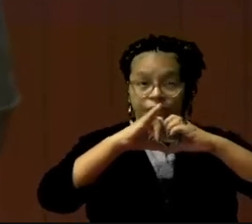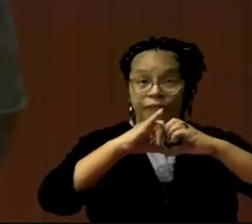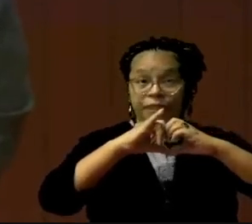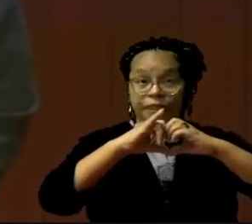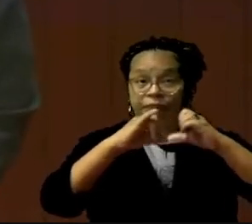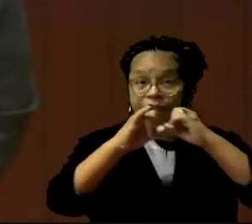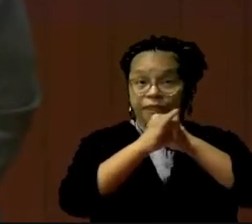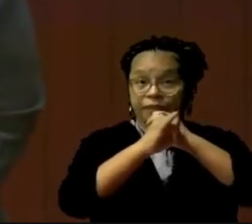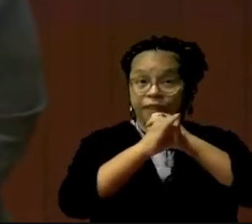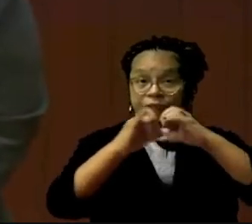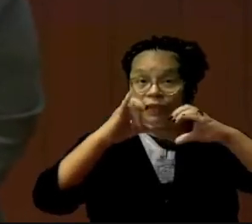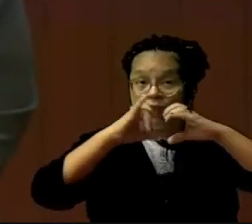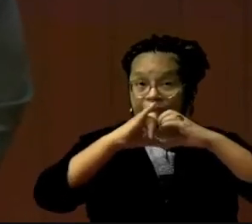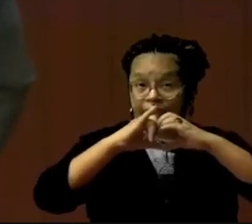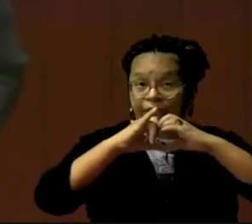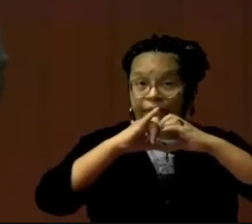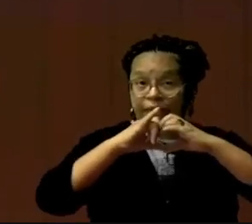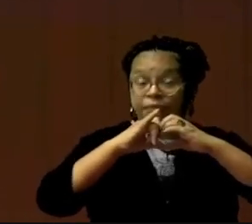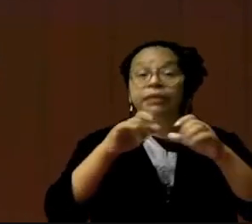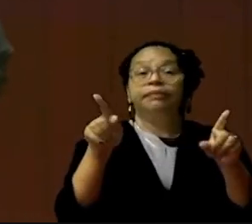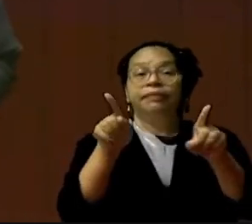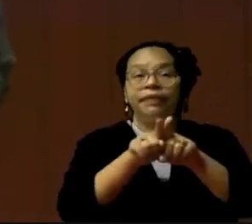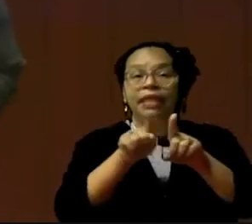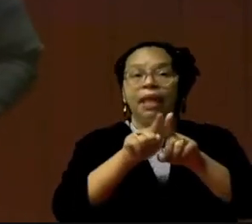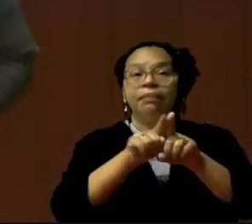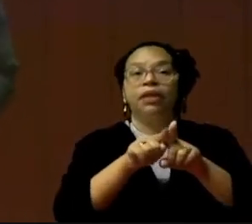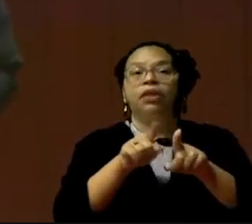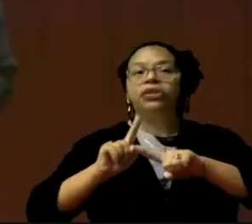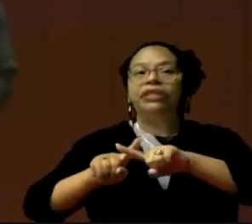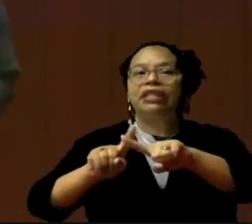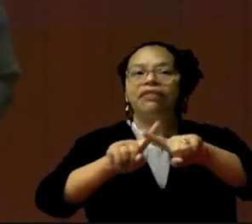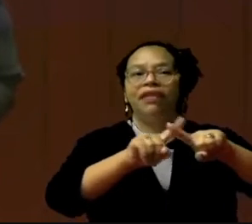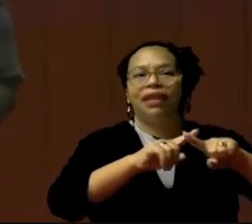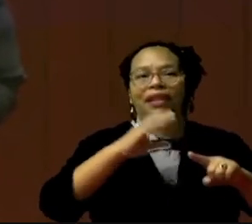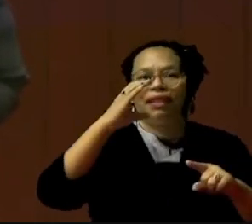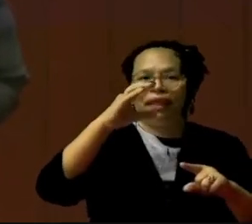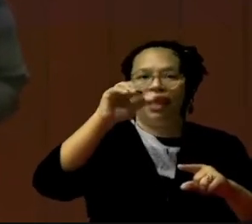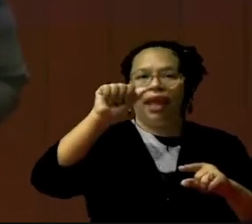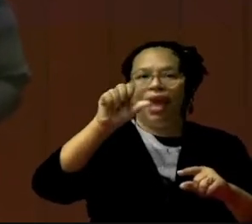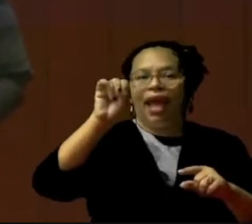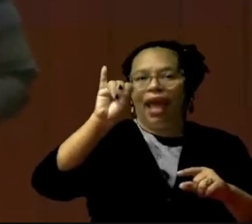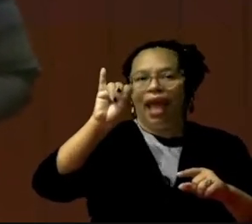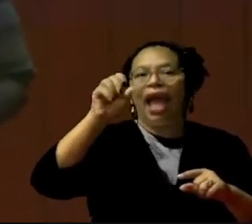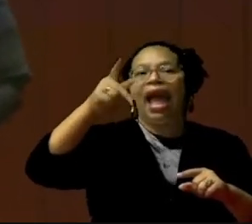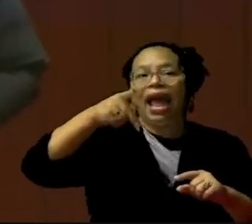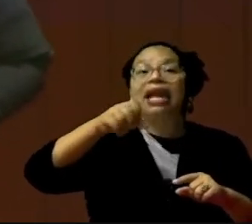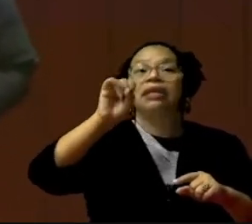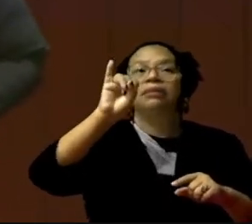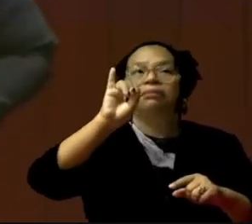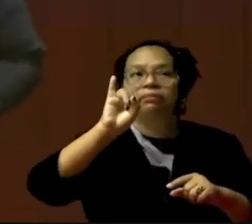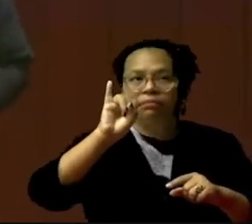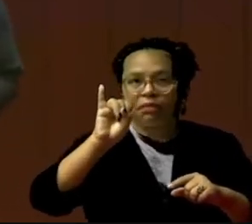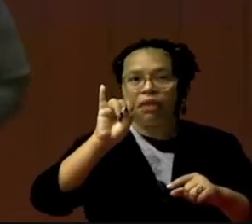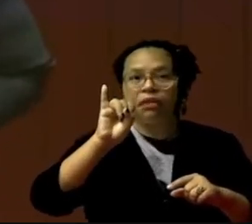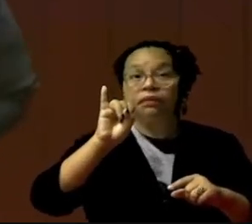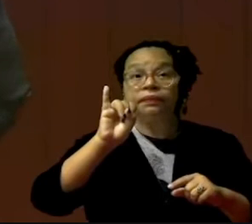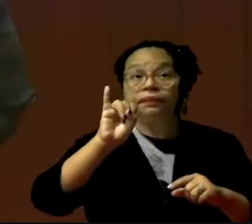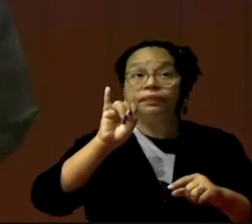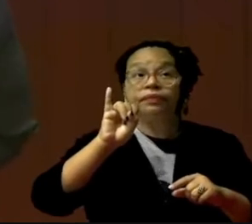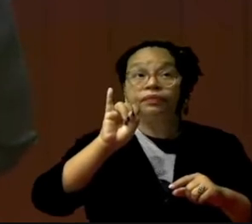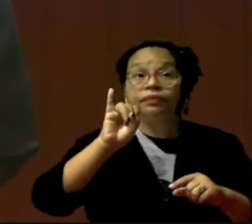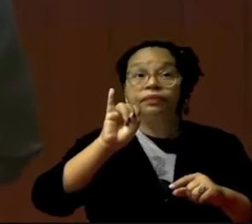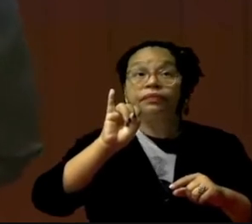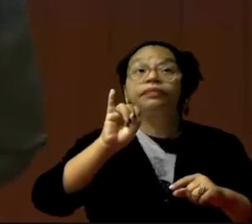esos alimentos. La seguridad, como dice mi compañero diputado, el doctor Agustín Vargas. Burgos, perdón. Que